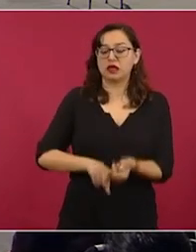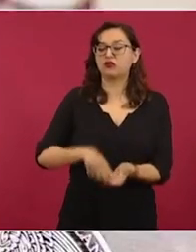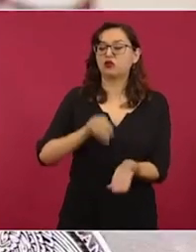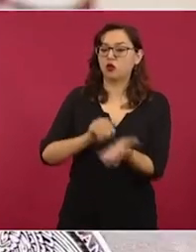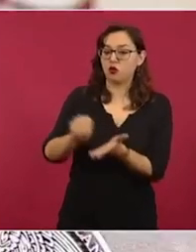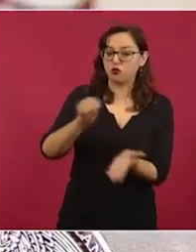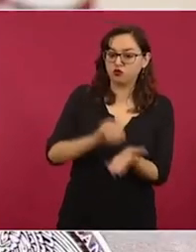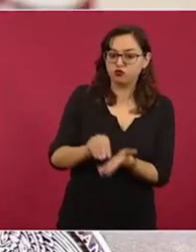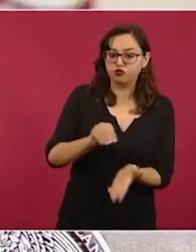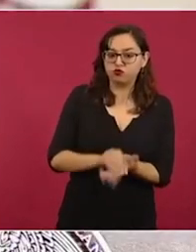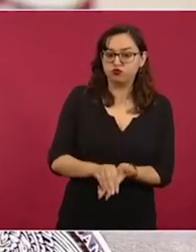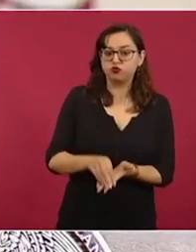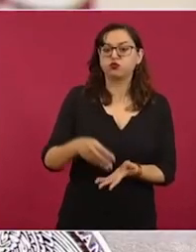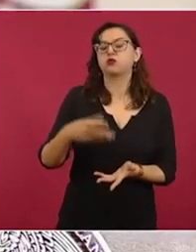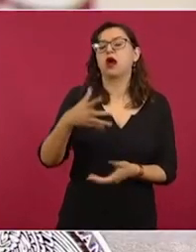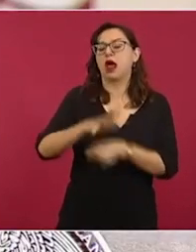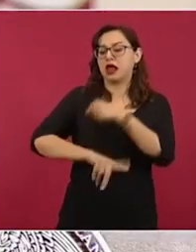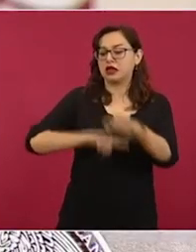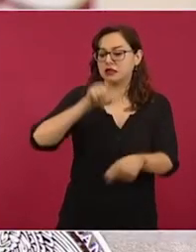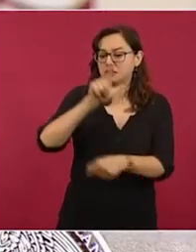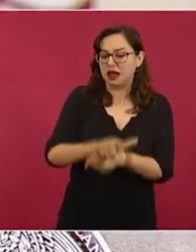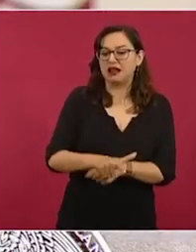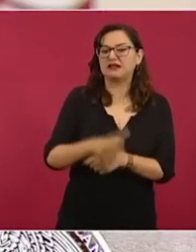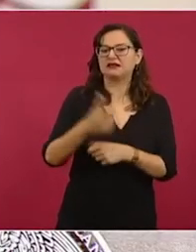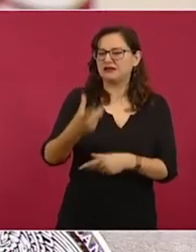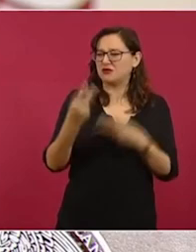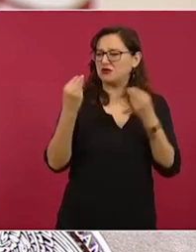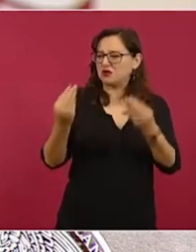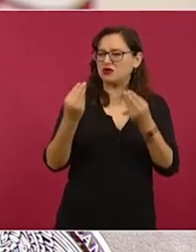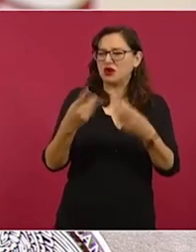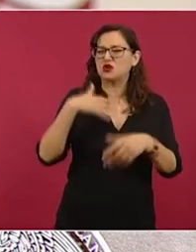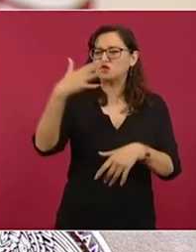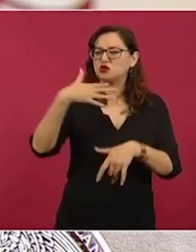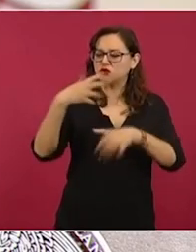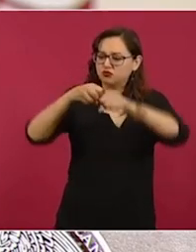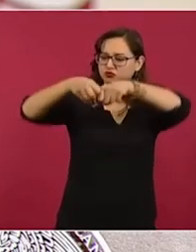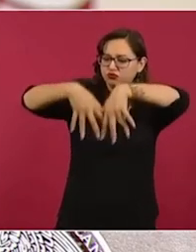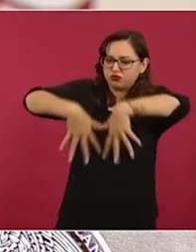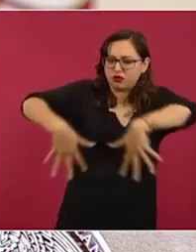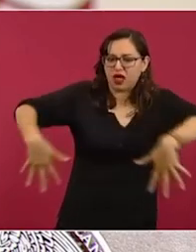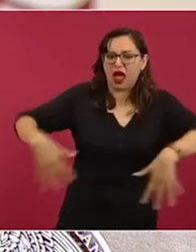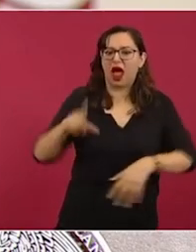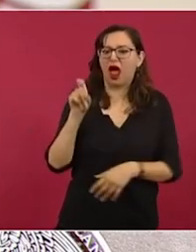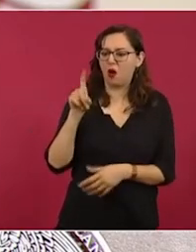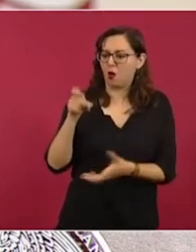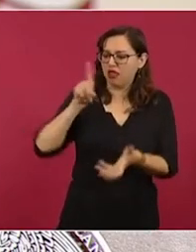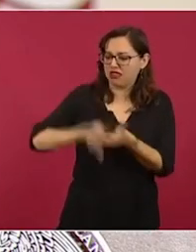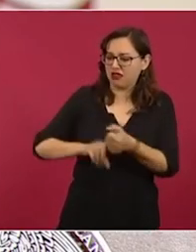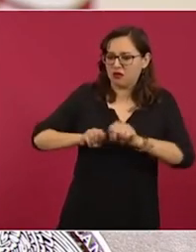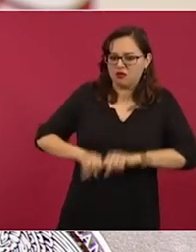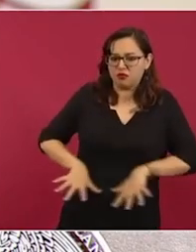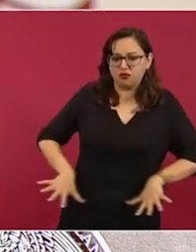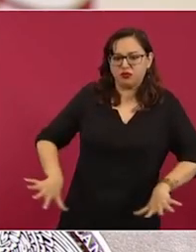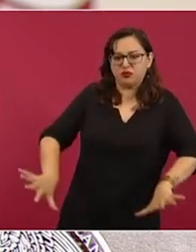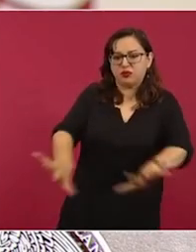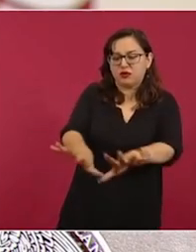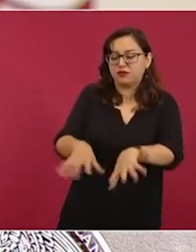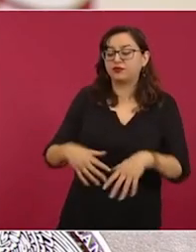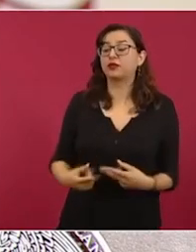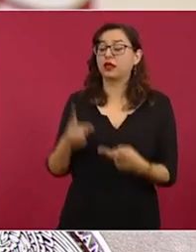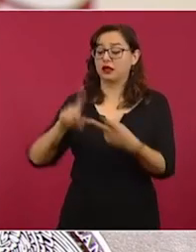cenotes y el agua subterránea, los desarrollos turísticos que privatizan las playas como Ixcaret,